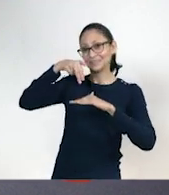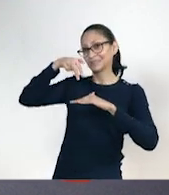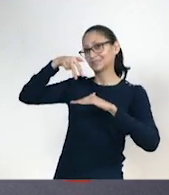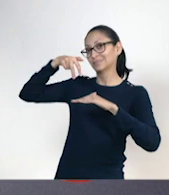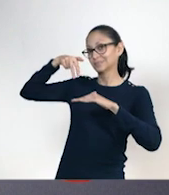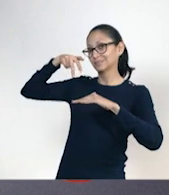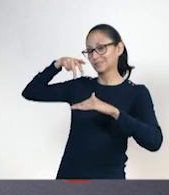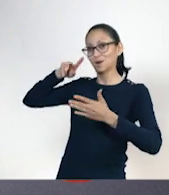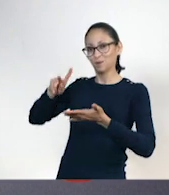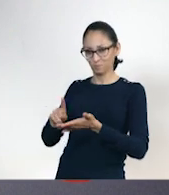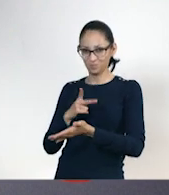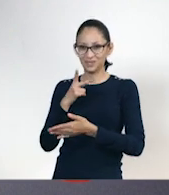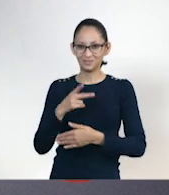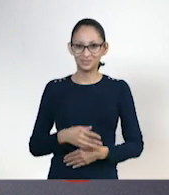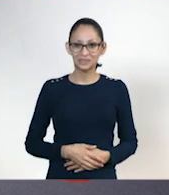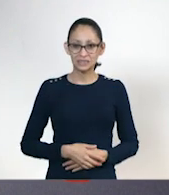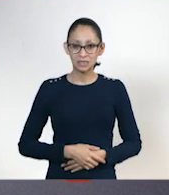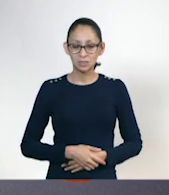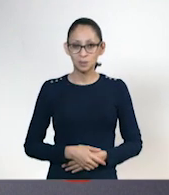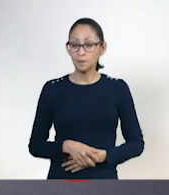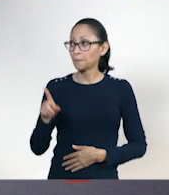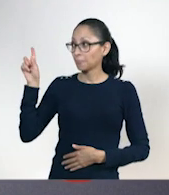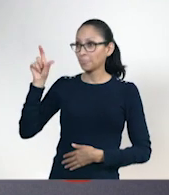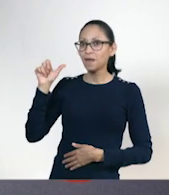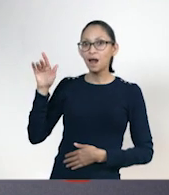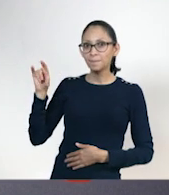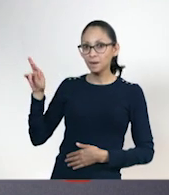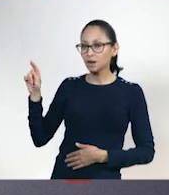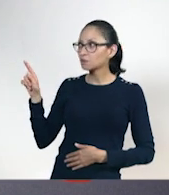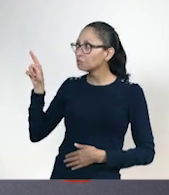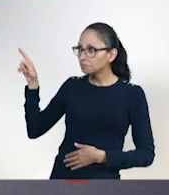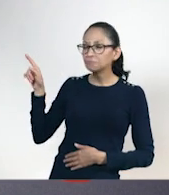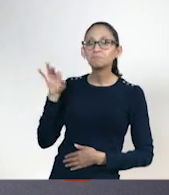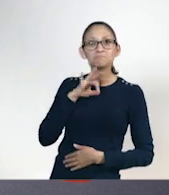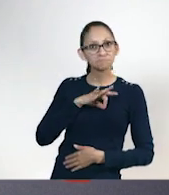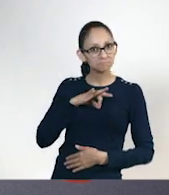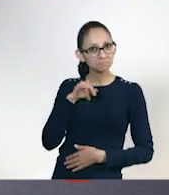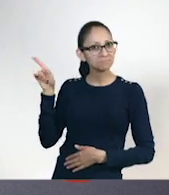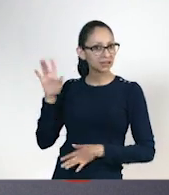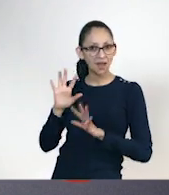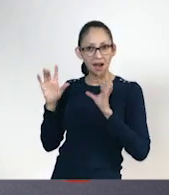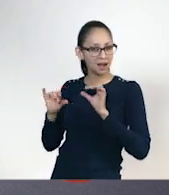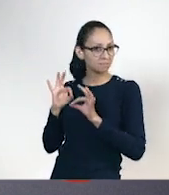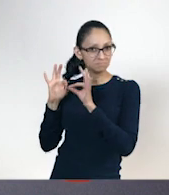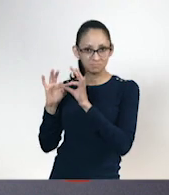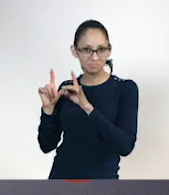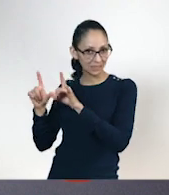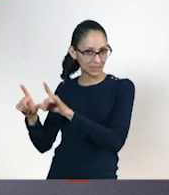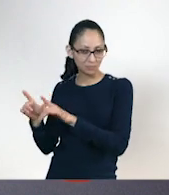Perfecto, profe. Alberto, te felicito. Creo que ya estás listo. Muchas gracias, profesor. Y ustedes en casa, ¿cómo van?